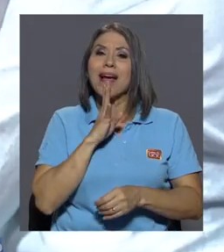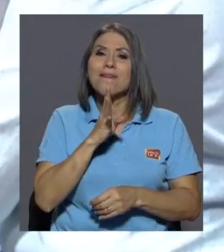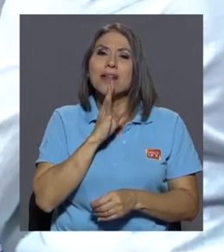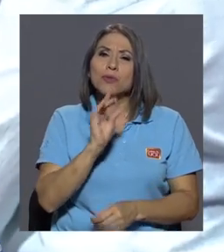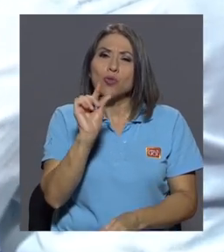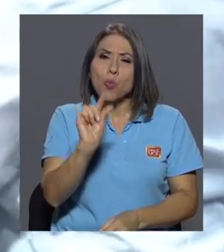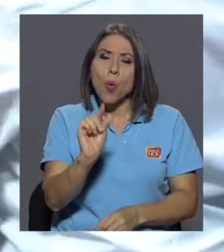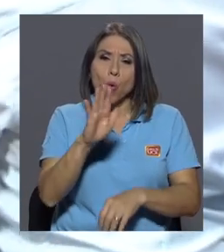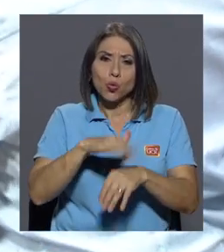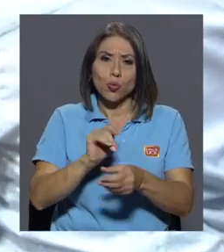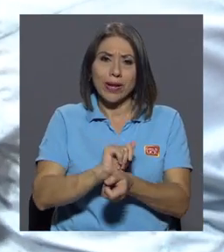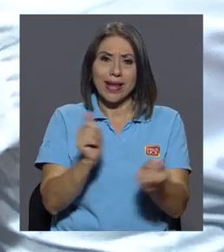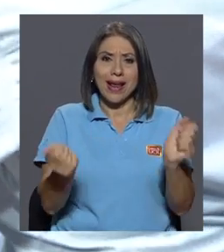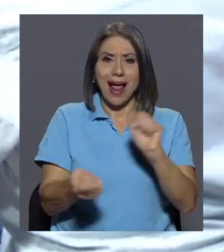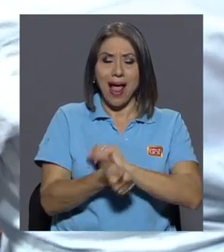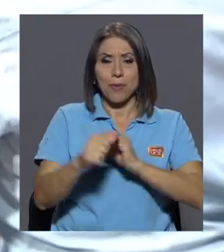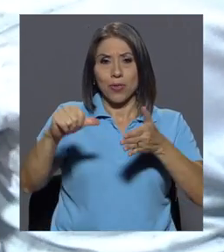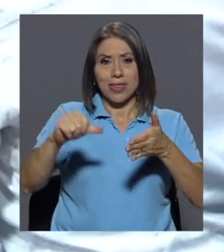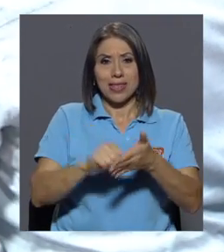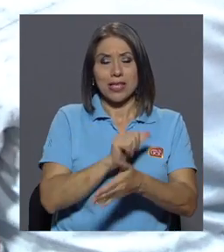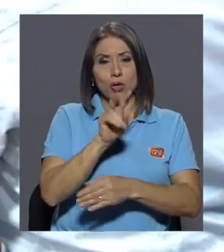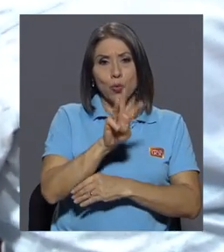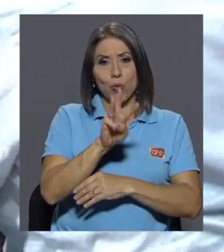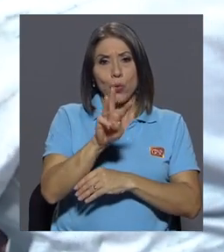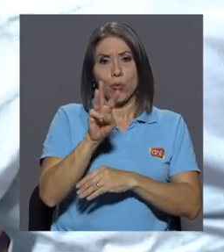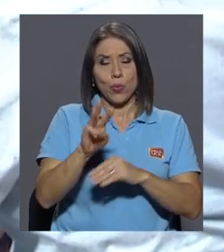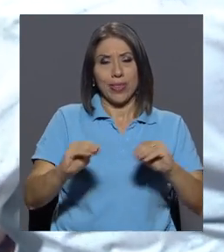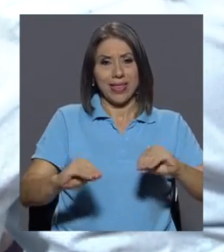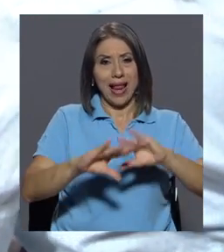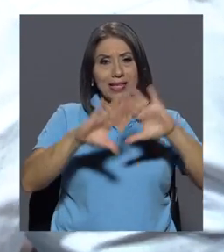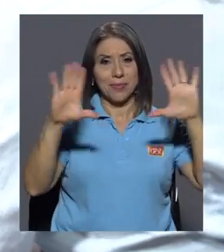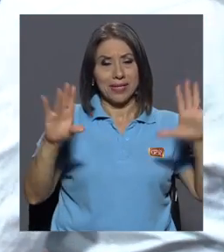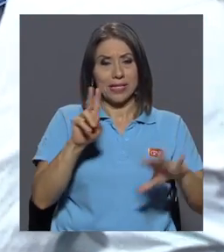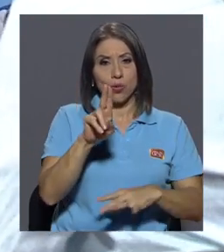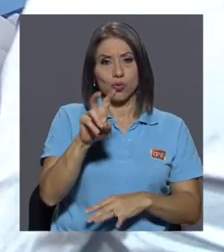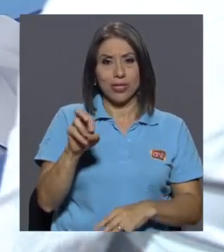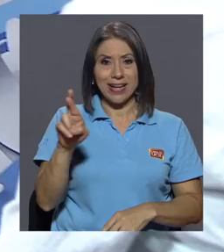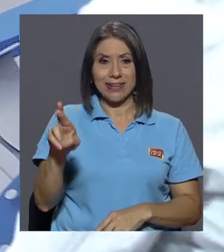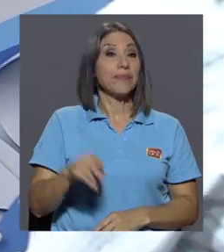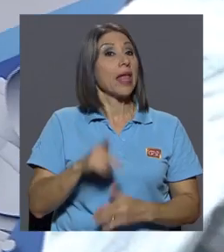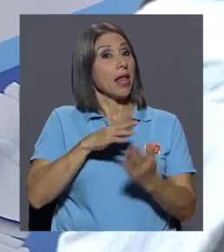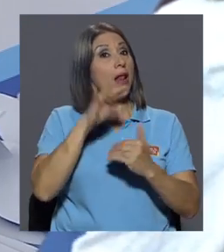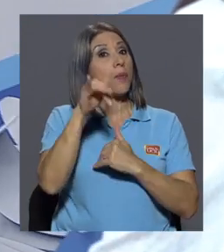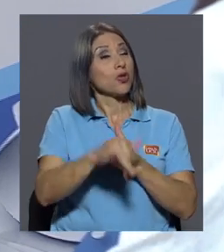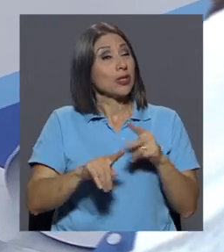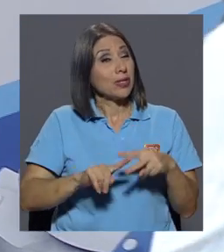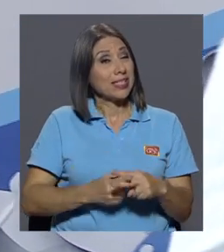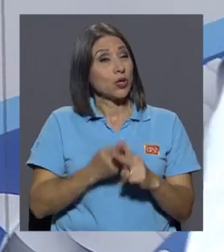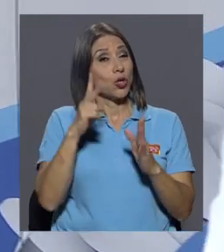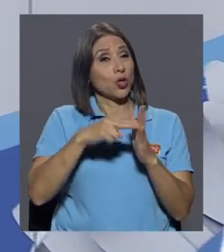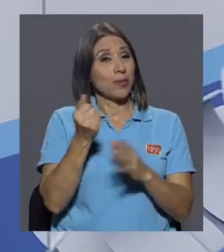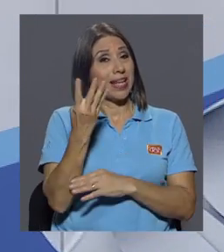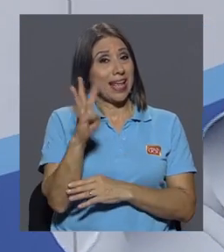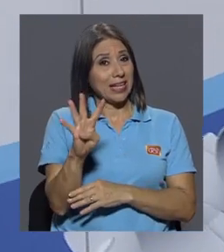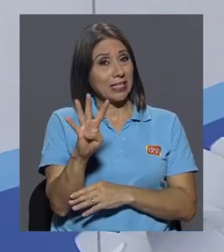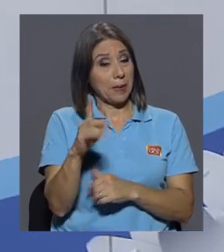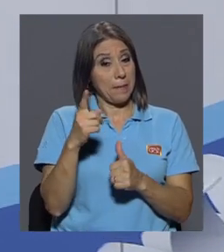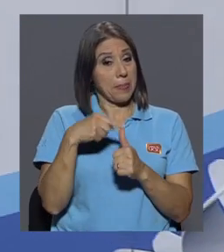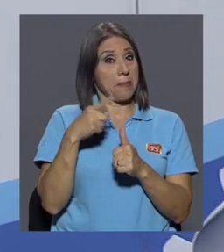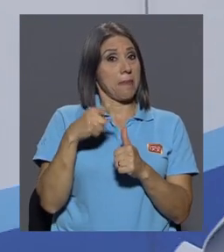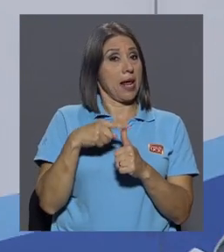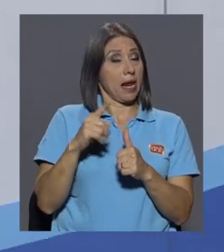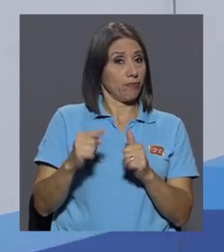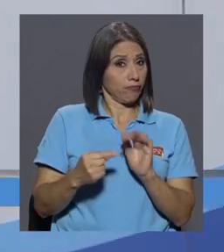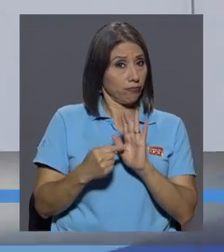de este cambio que se dio en el sitio de transparencia a la UCR. Te comento, el proyecto inició en 2014 con la primera versión del sitio de transparencia que fue